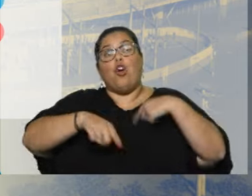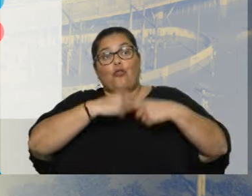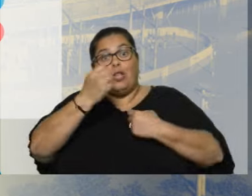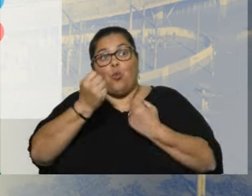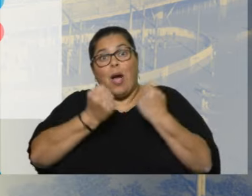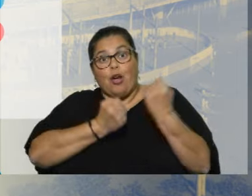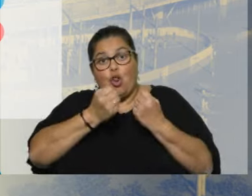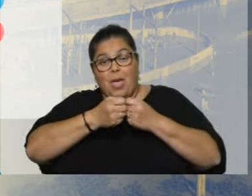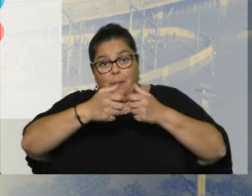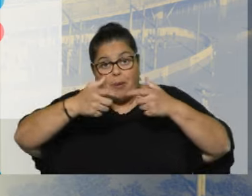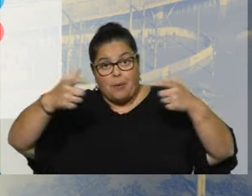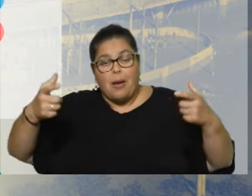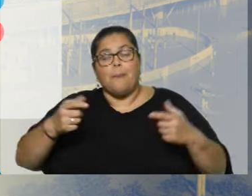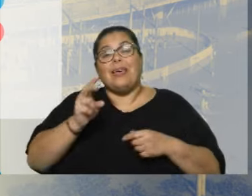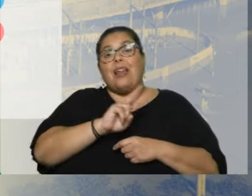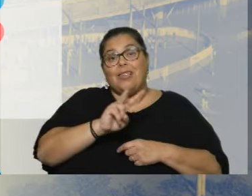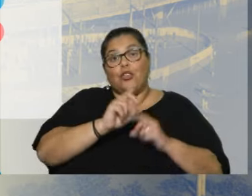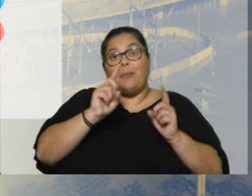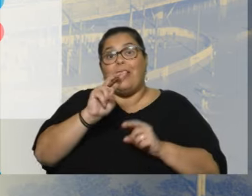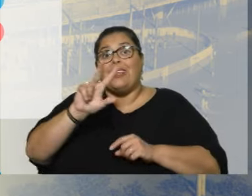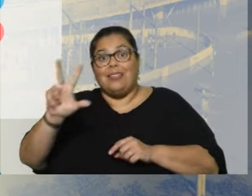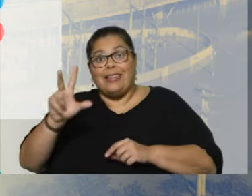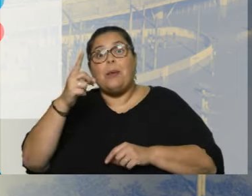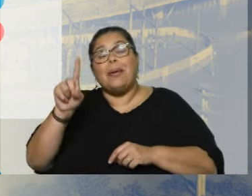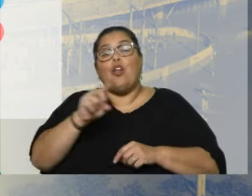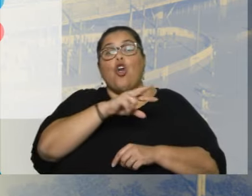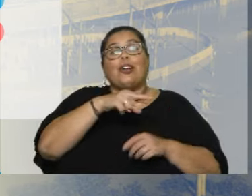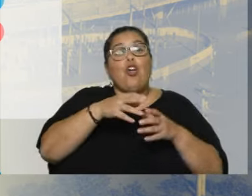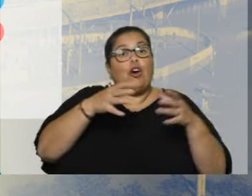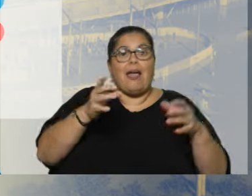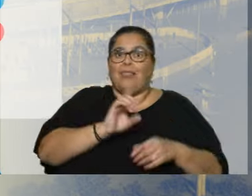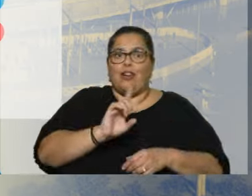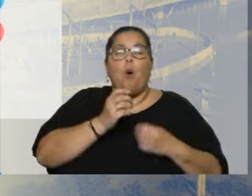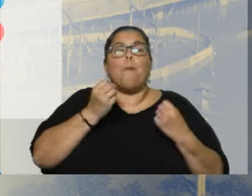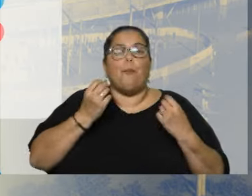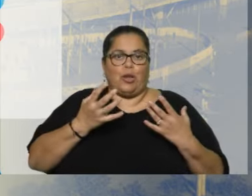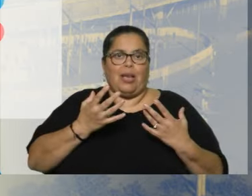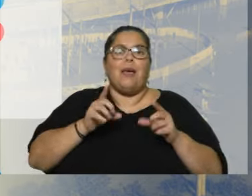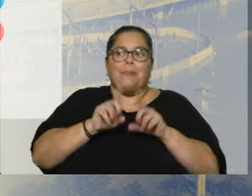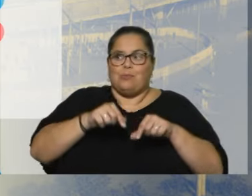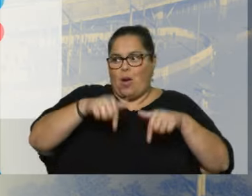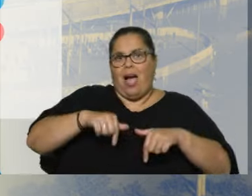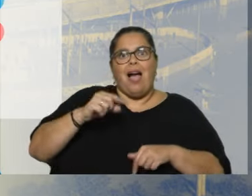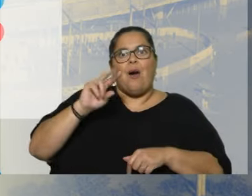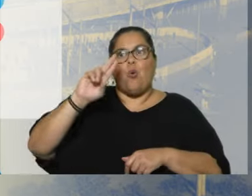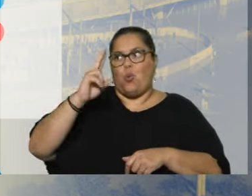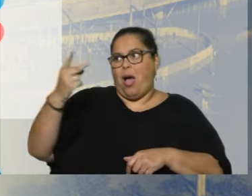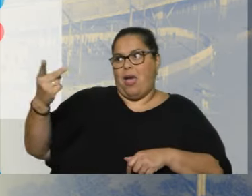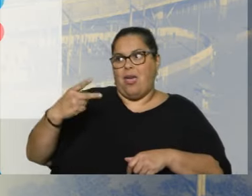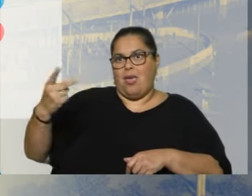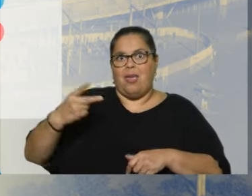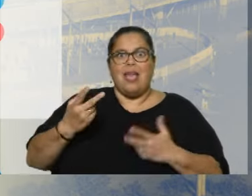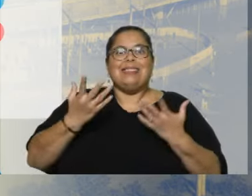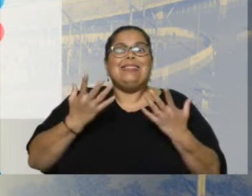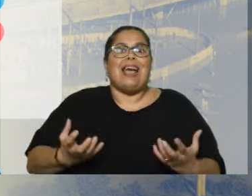2022 y 2023. La de Río Grande no, ¿por qué cae? Bueno, afectada por la sequía en su producción agropecuaria. Estamos prácticamente en las mismas